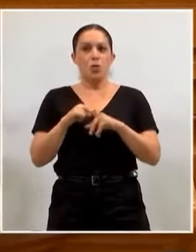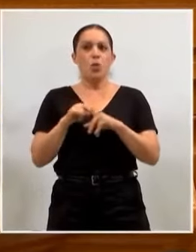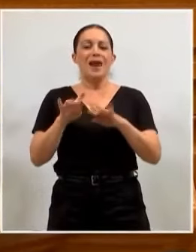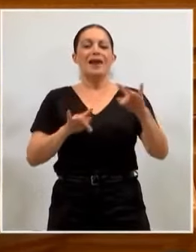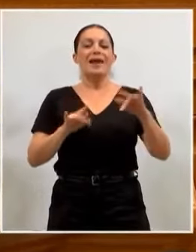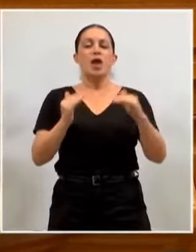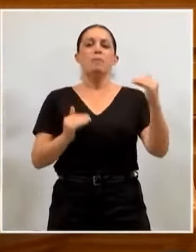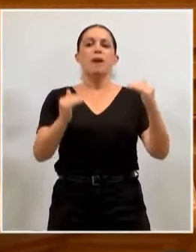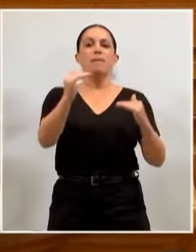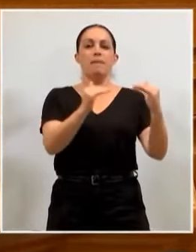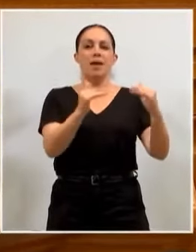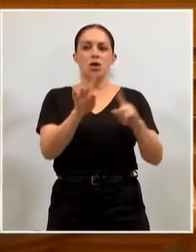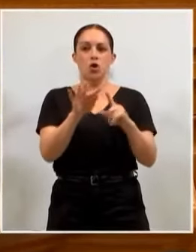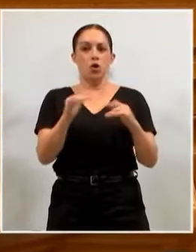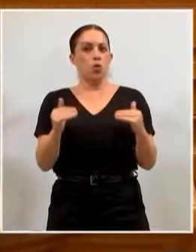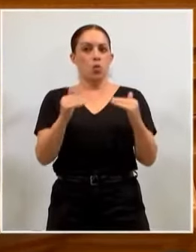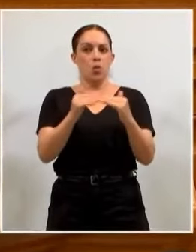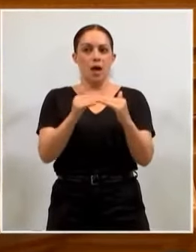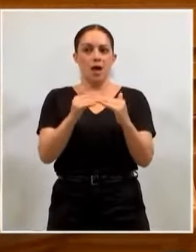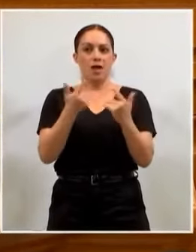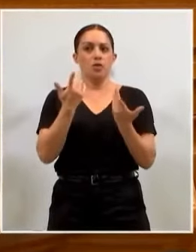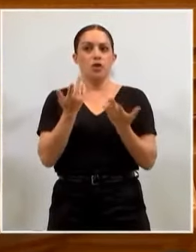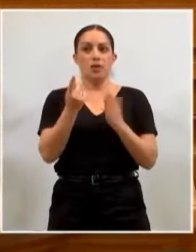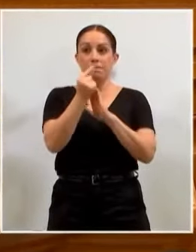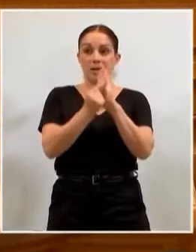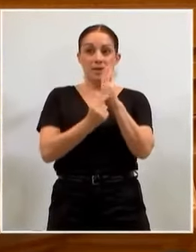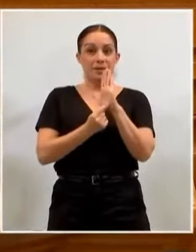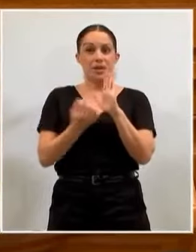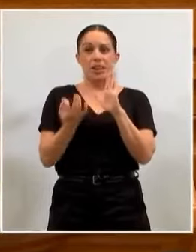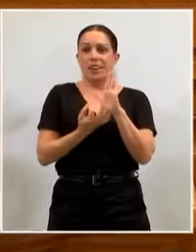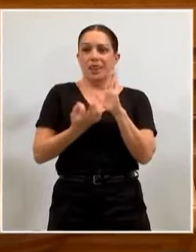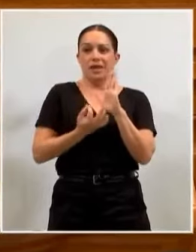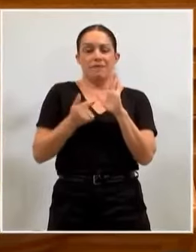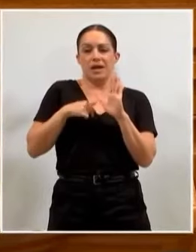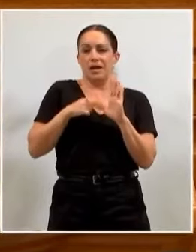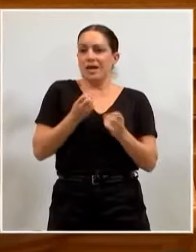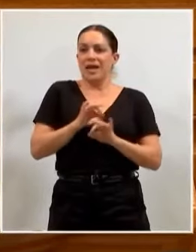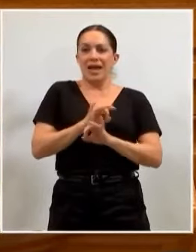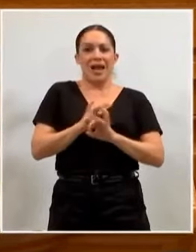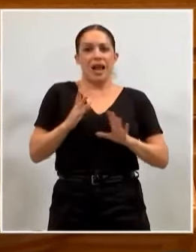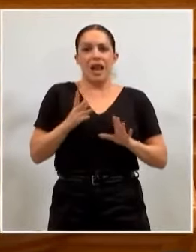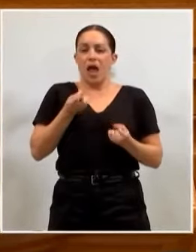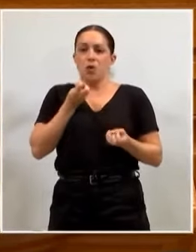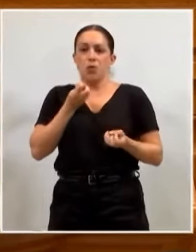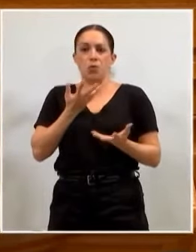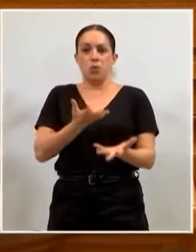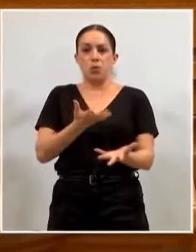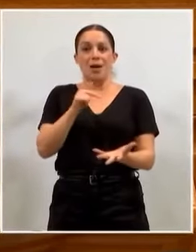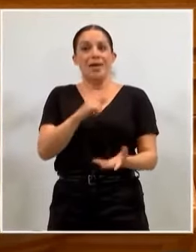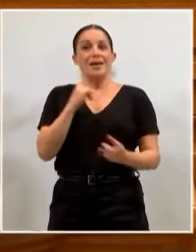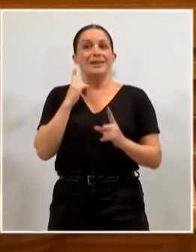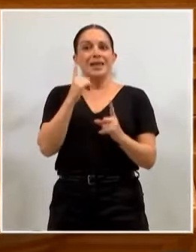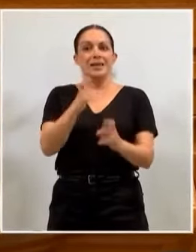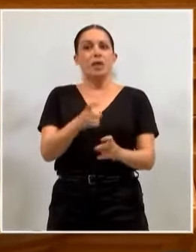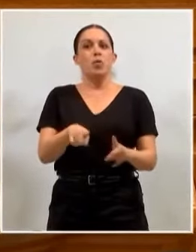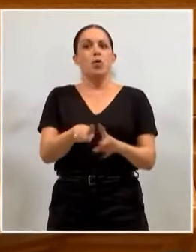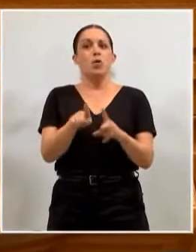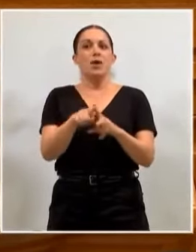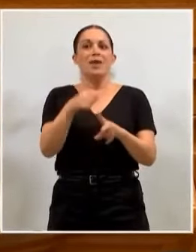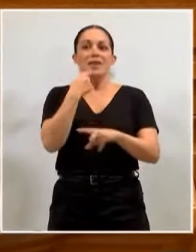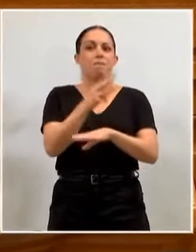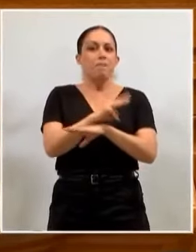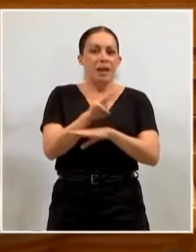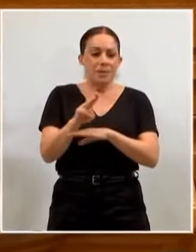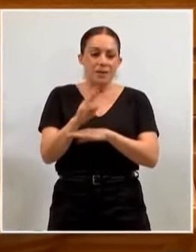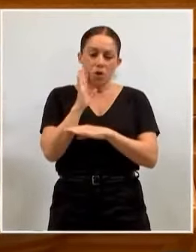Por tanto, hay algunos planteamientos que tendrían que ser de perogrullo que quiero dejar claro aquí en sede parlamentaria. Porque aquí intentamos que lo que se dice en el Parlamento sea